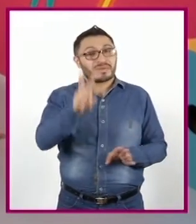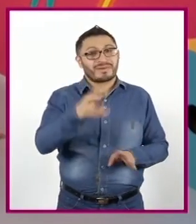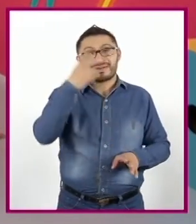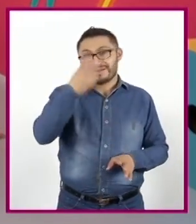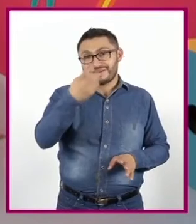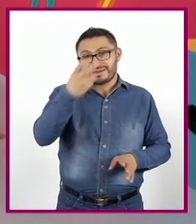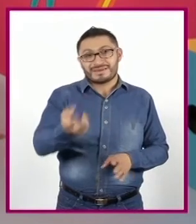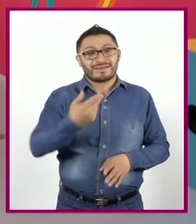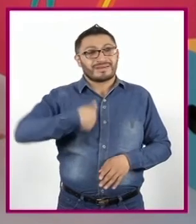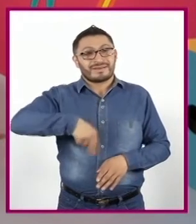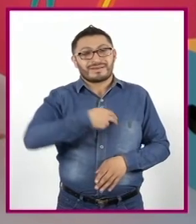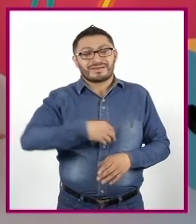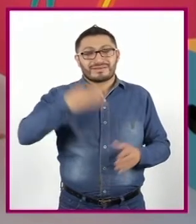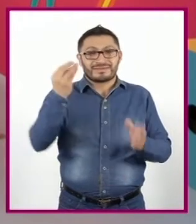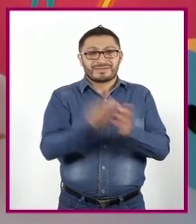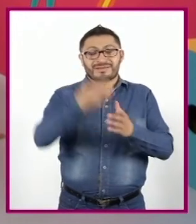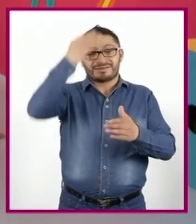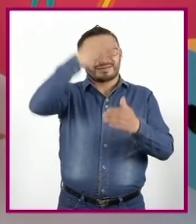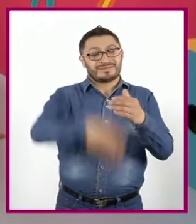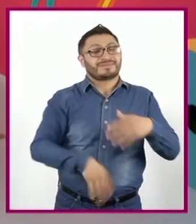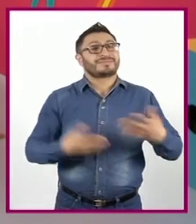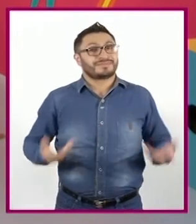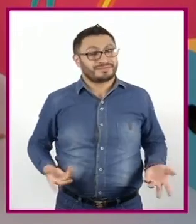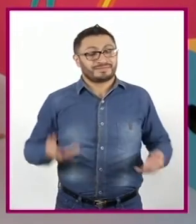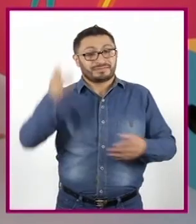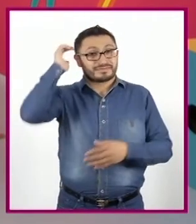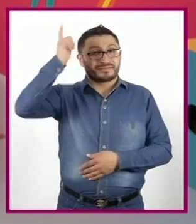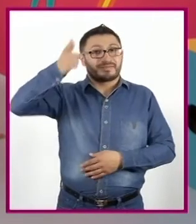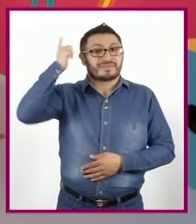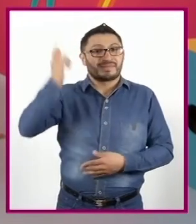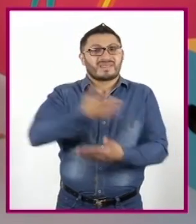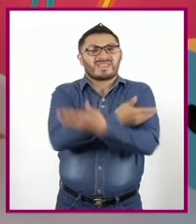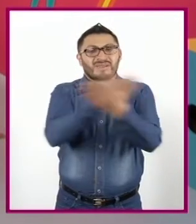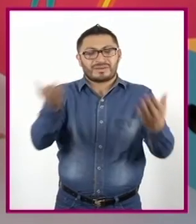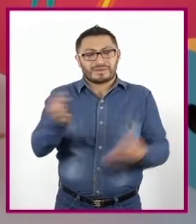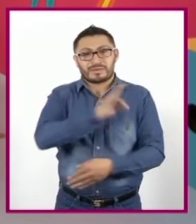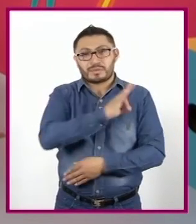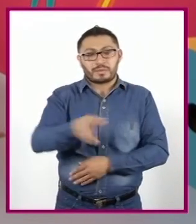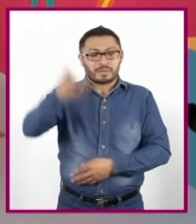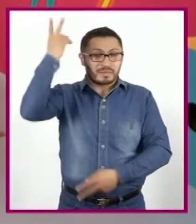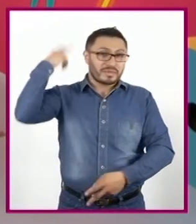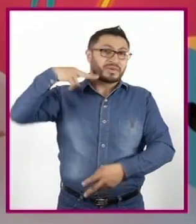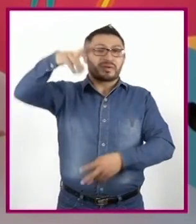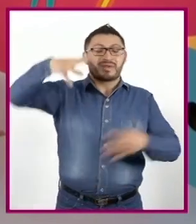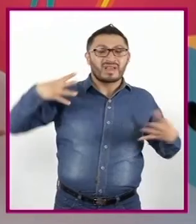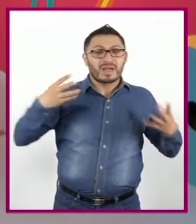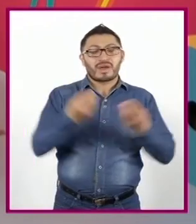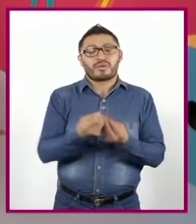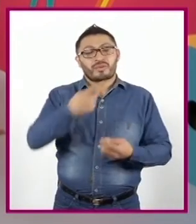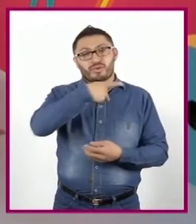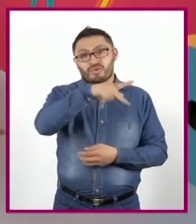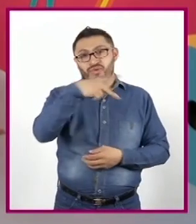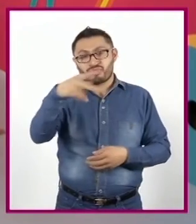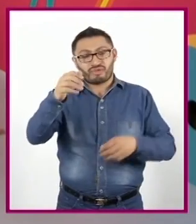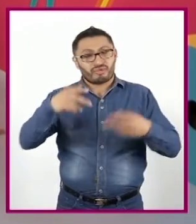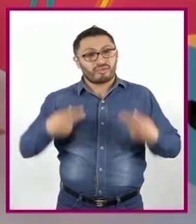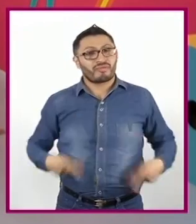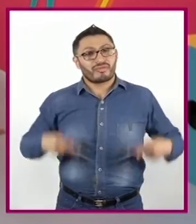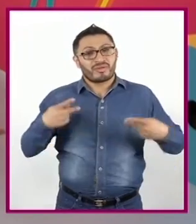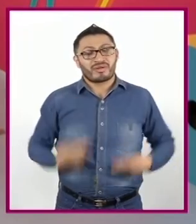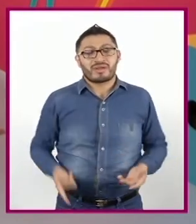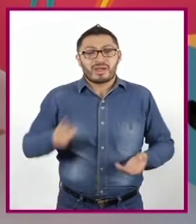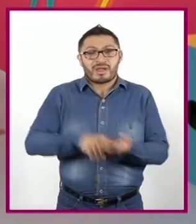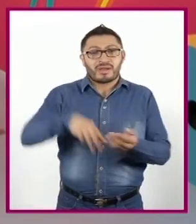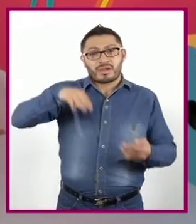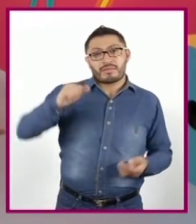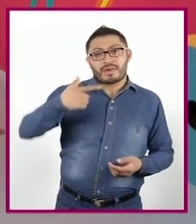Hemos llegado Al final De nuestra sesión Esperamos Que hayan podido Viajar Con sus personajes Al lado De